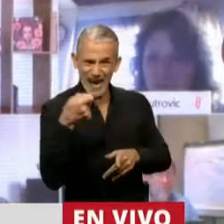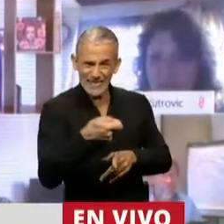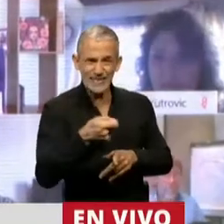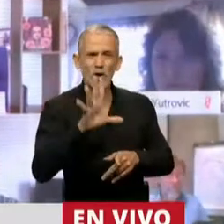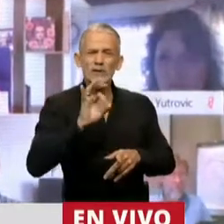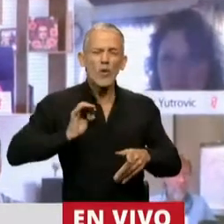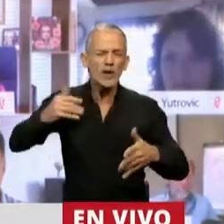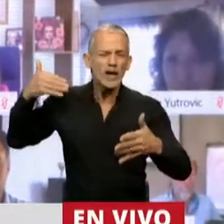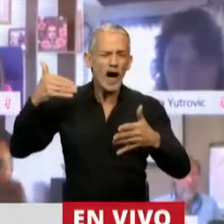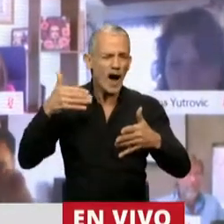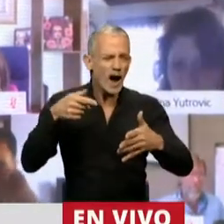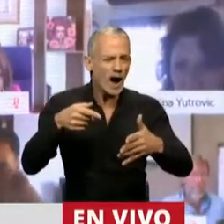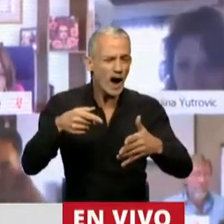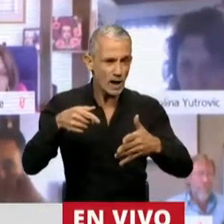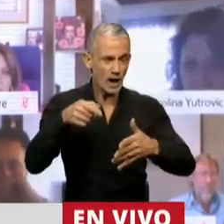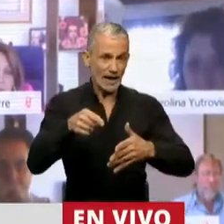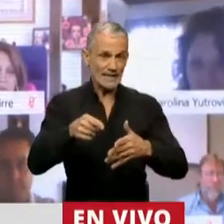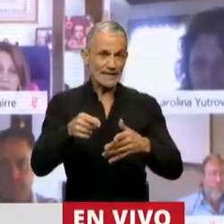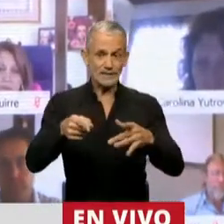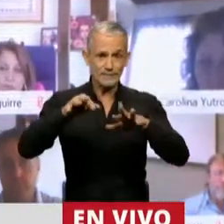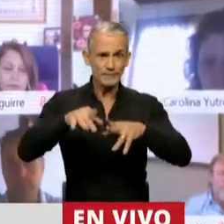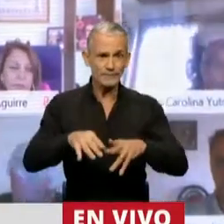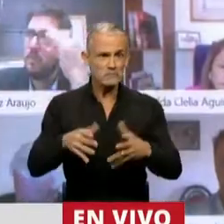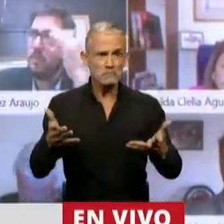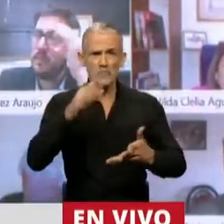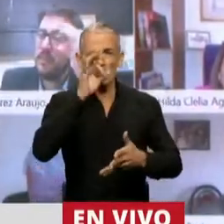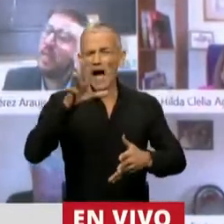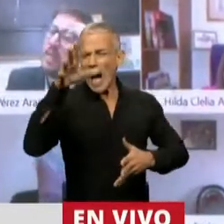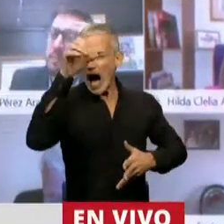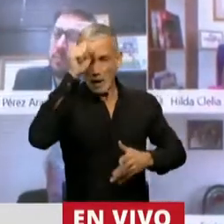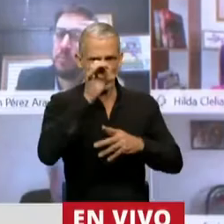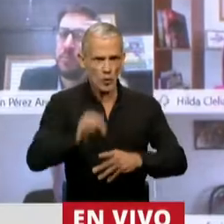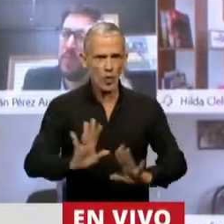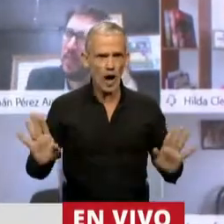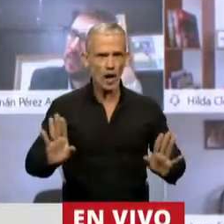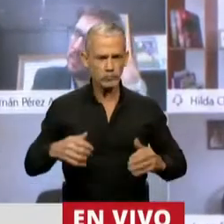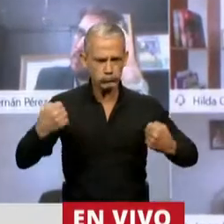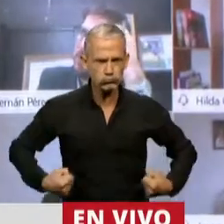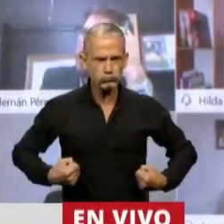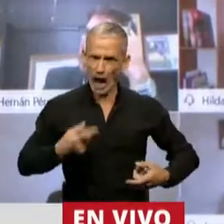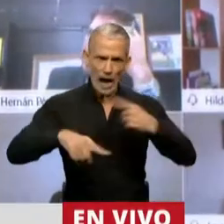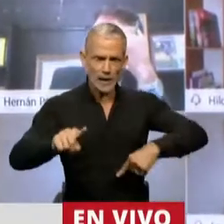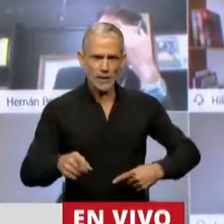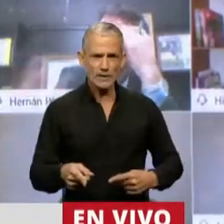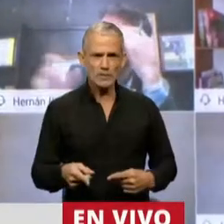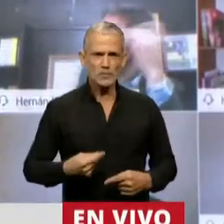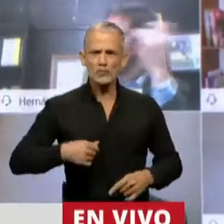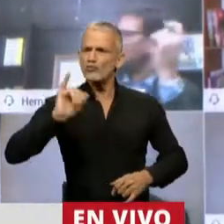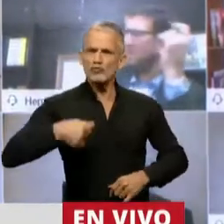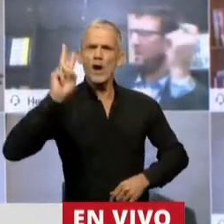50 años vista, no tuvo ningún gesto de arrepentimiento. Todo lo contrario, ha